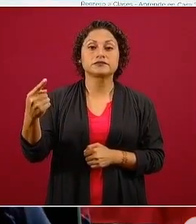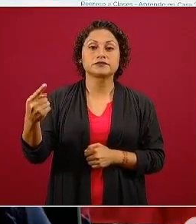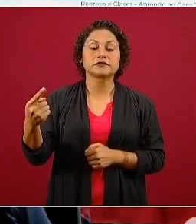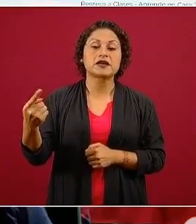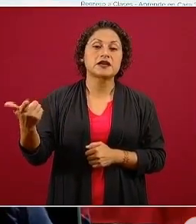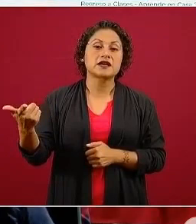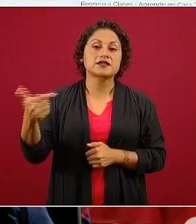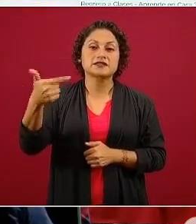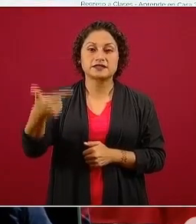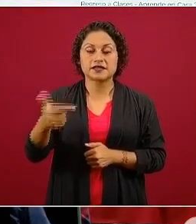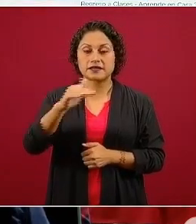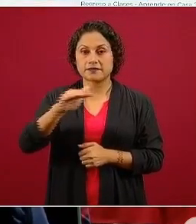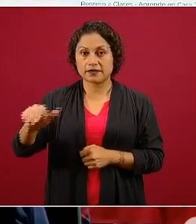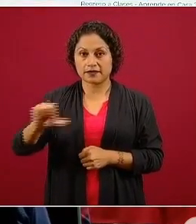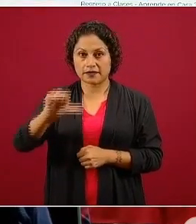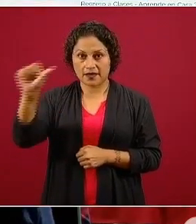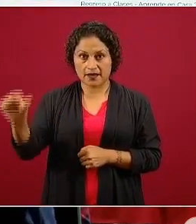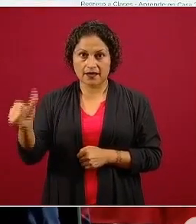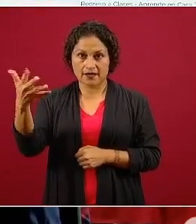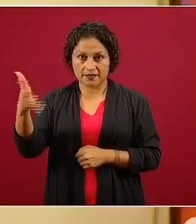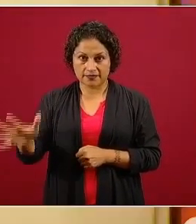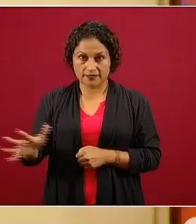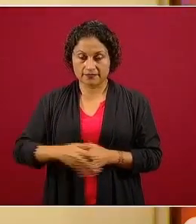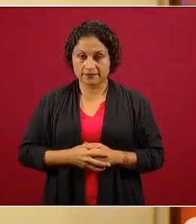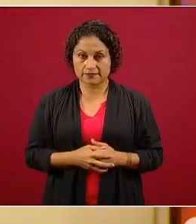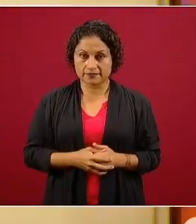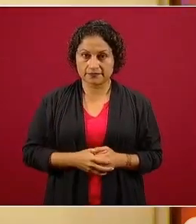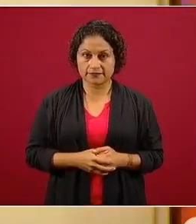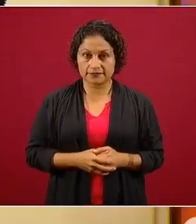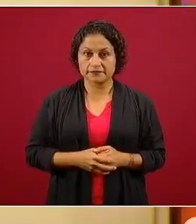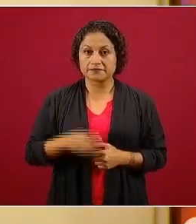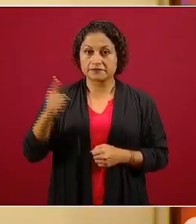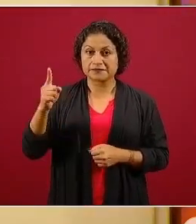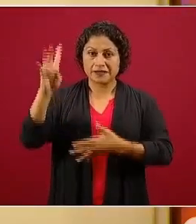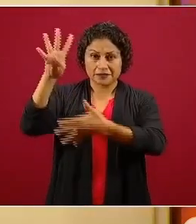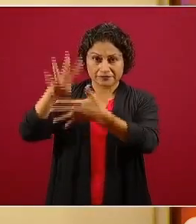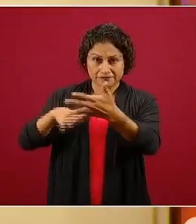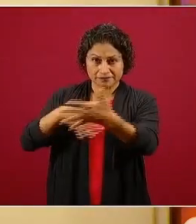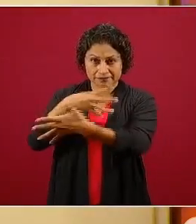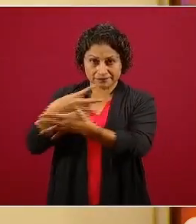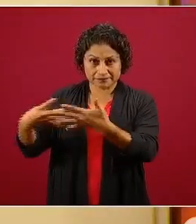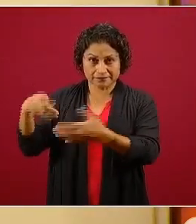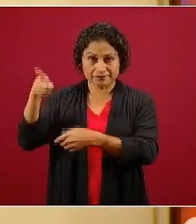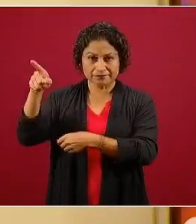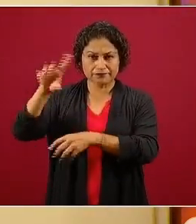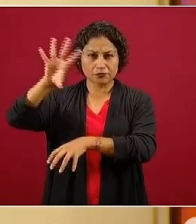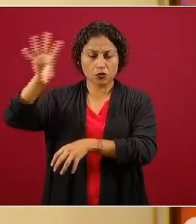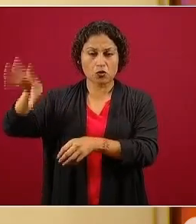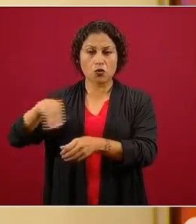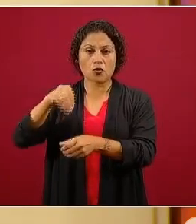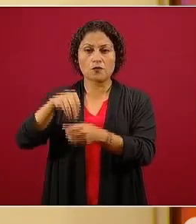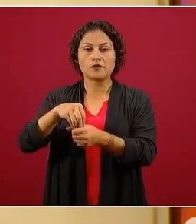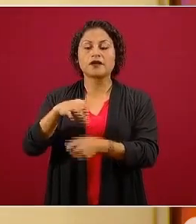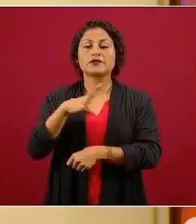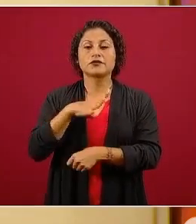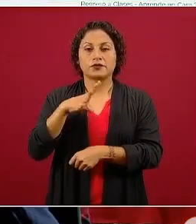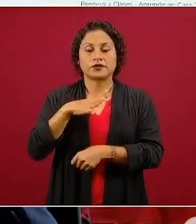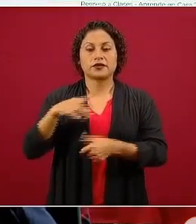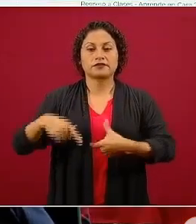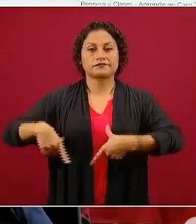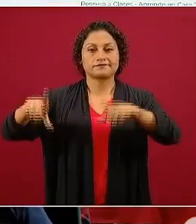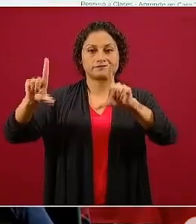Todo esto está en nuestra página que acabamos de